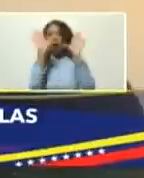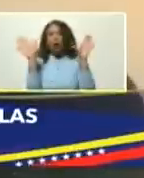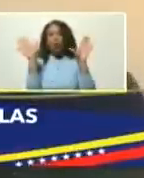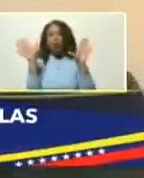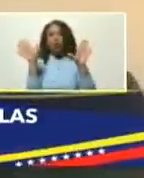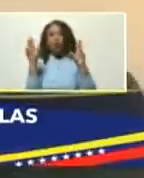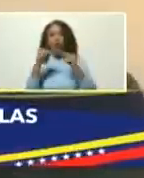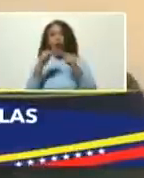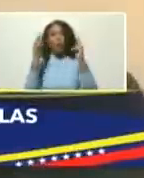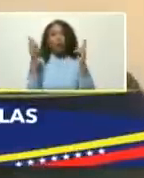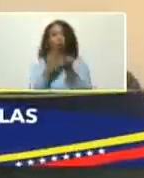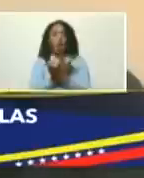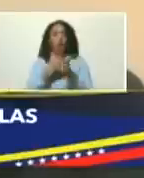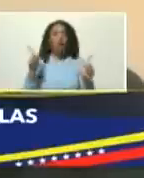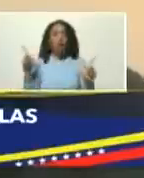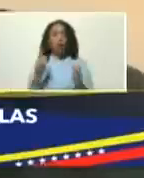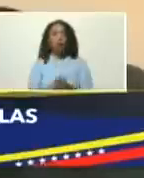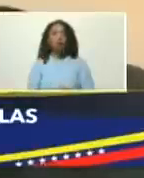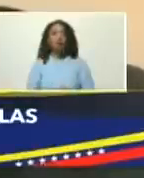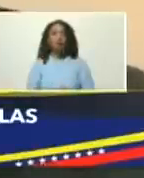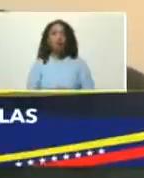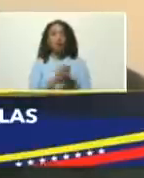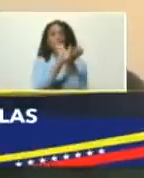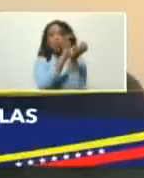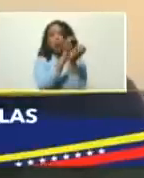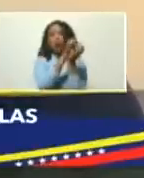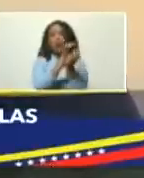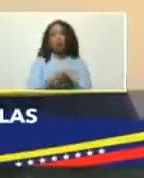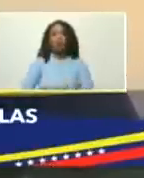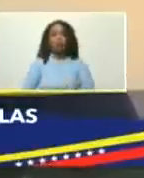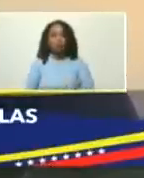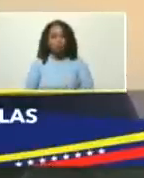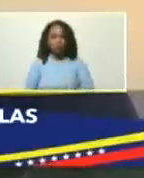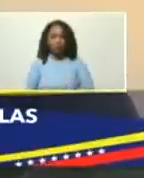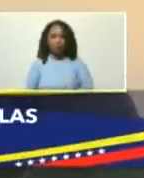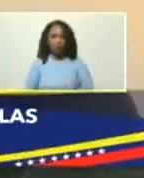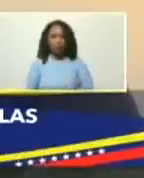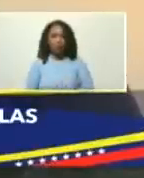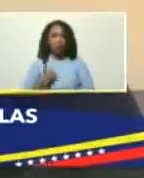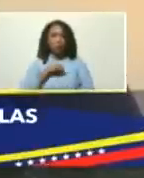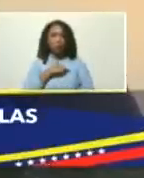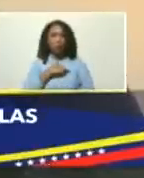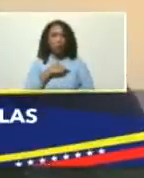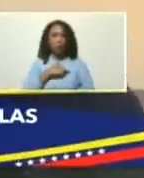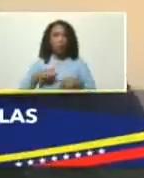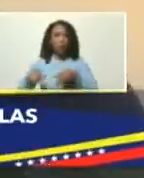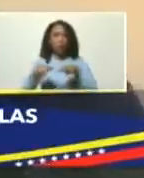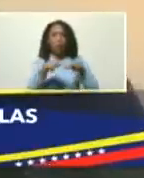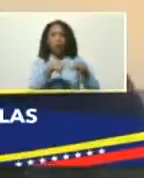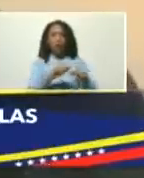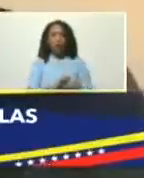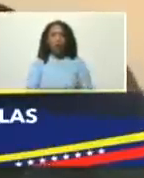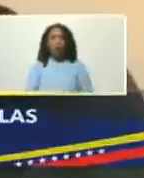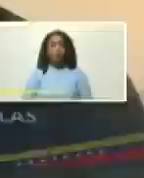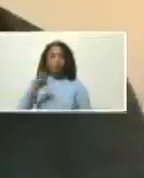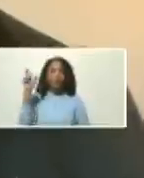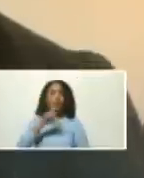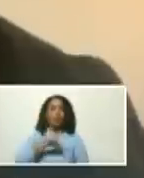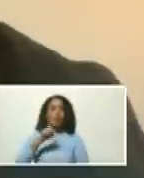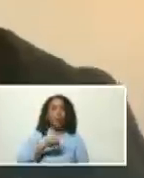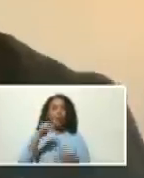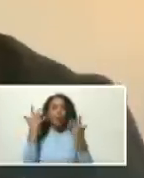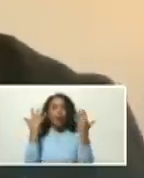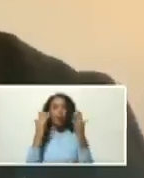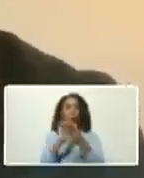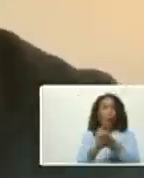en el puerto libre de margarita nuestra región necesita de la mano